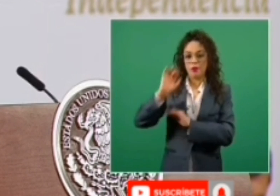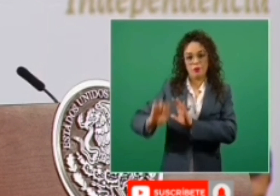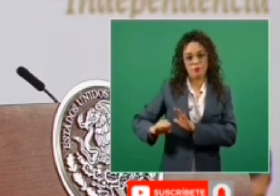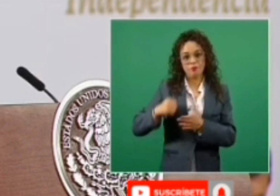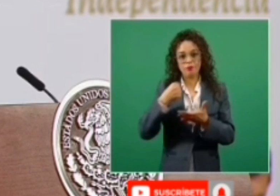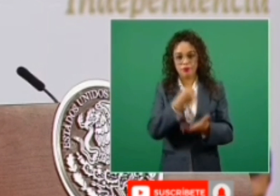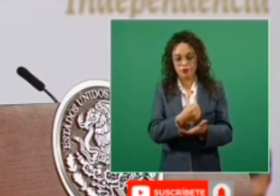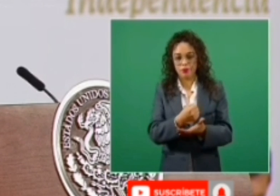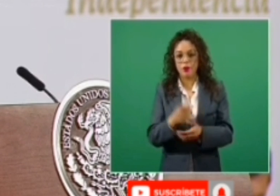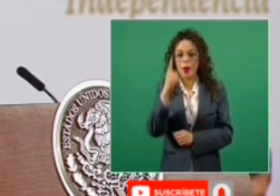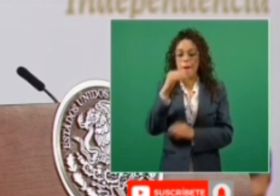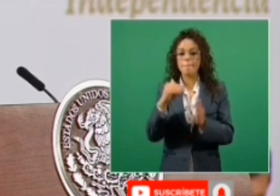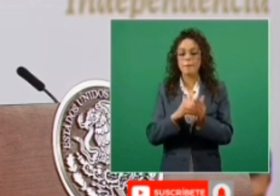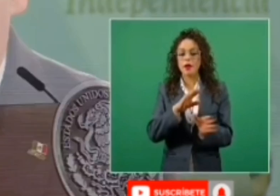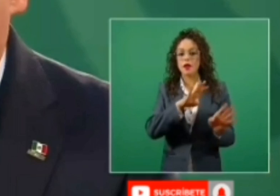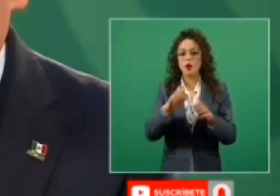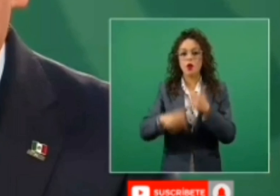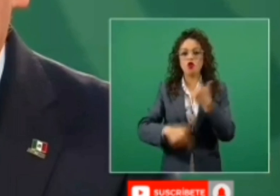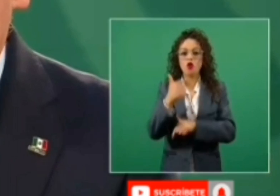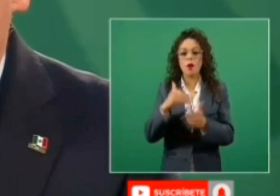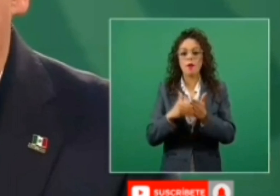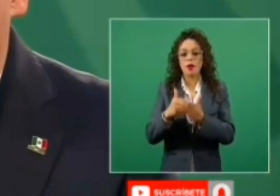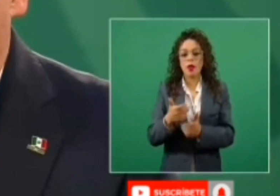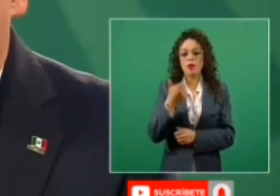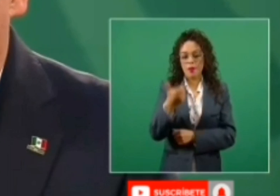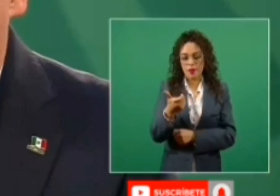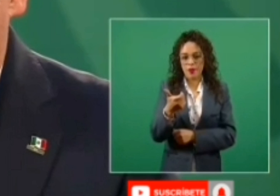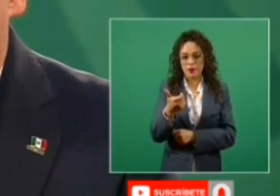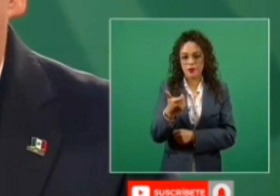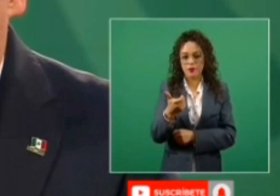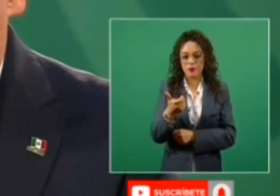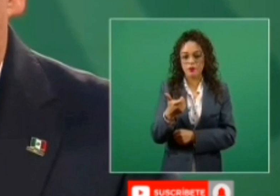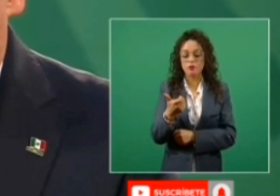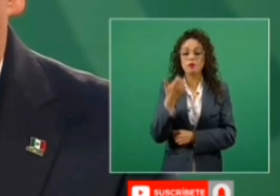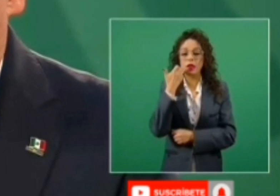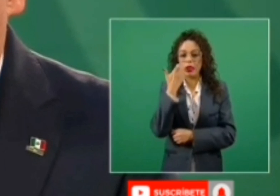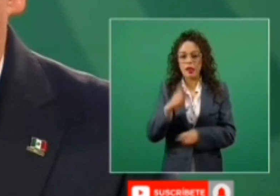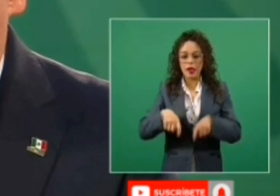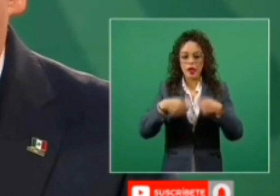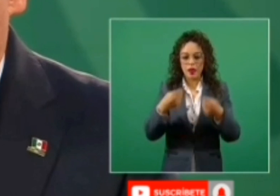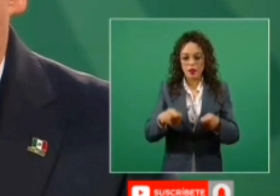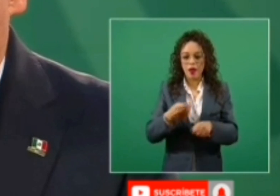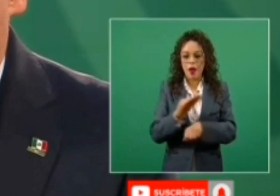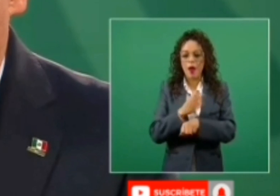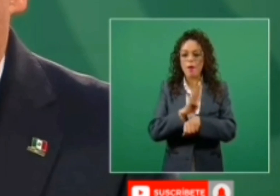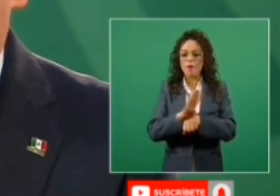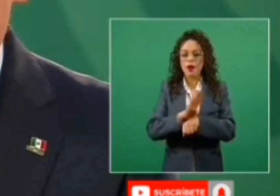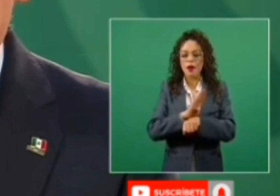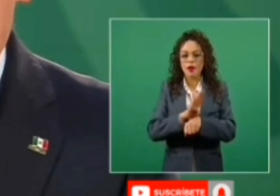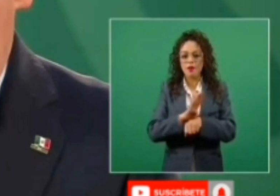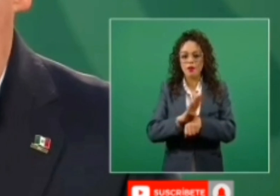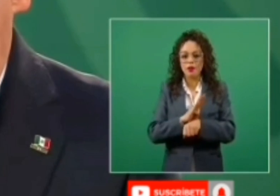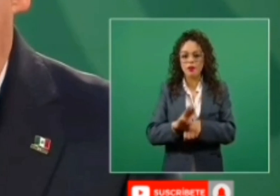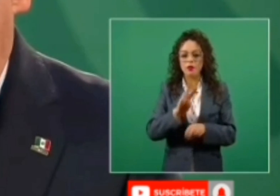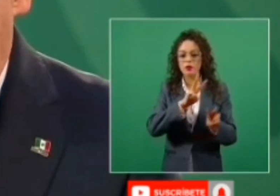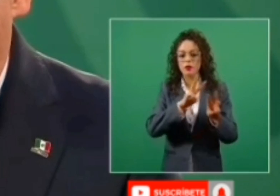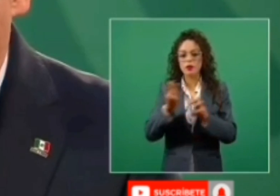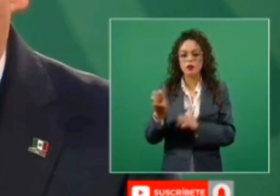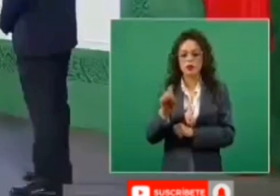ejercer mil 912 millones de pesos y pretendemos beneficiar a 374 mil